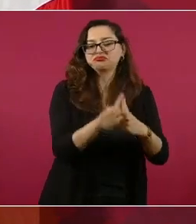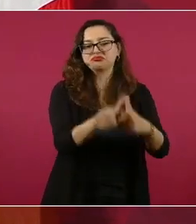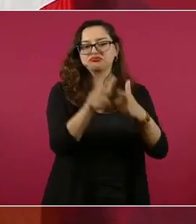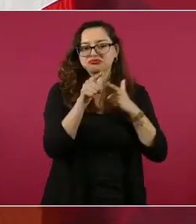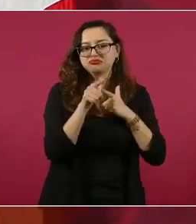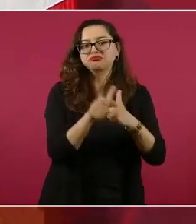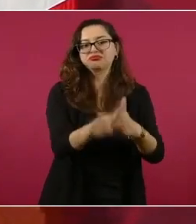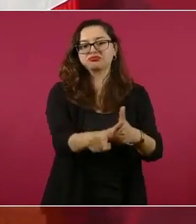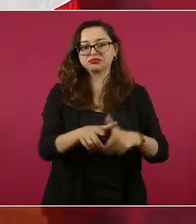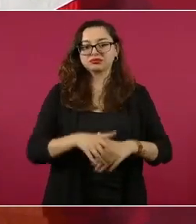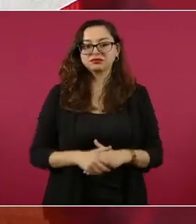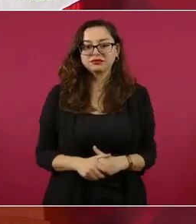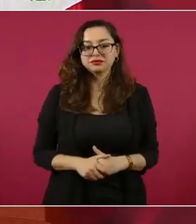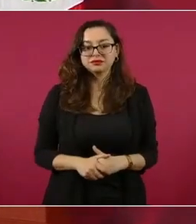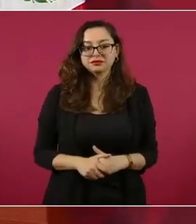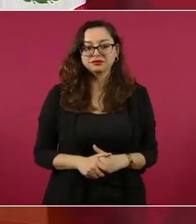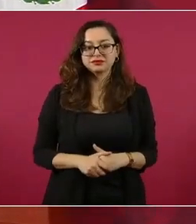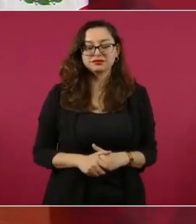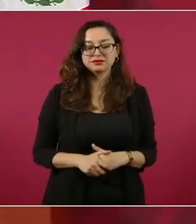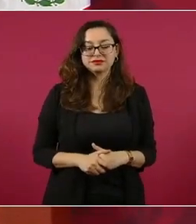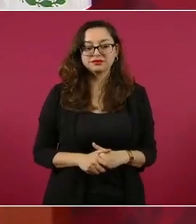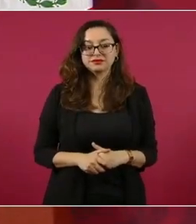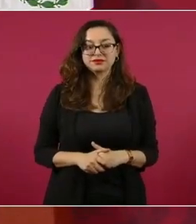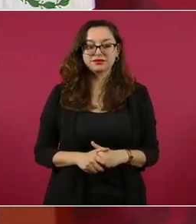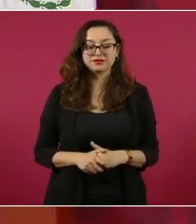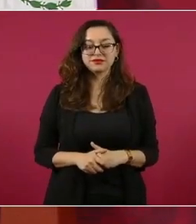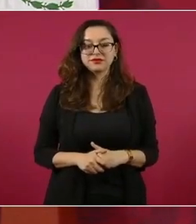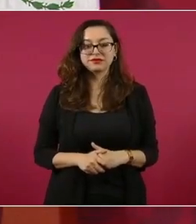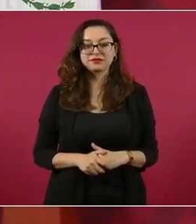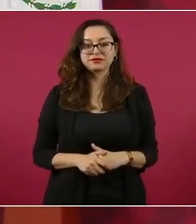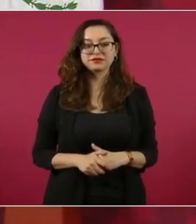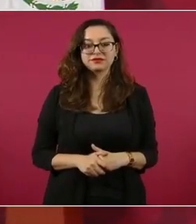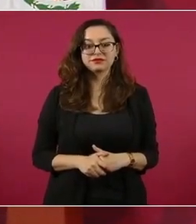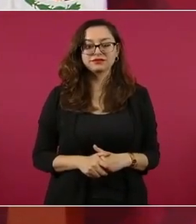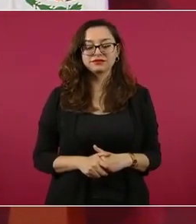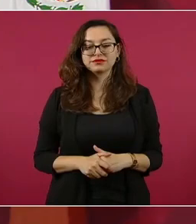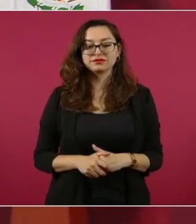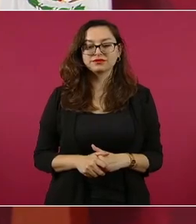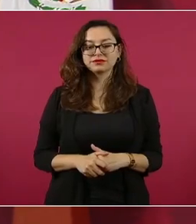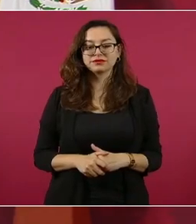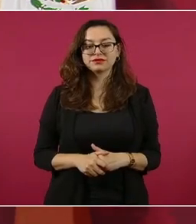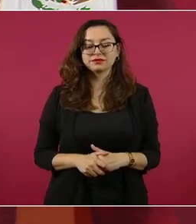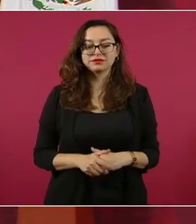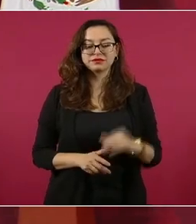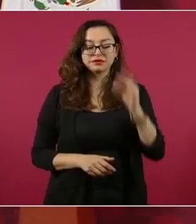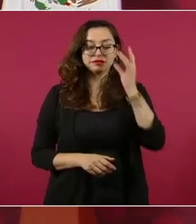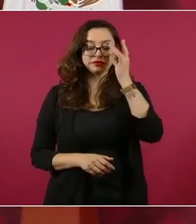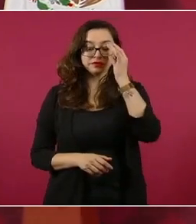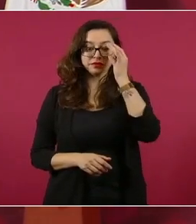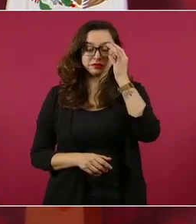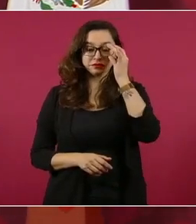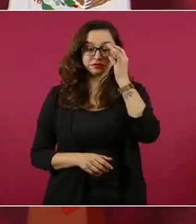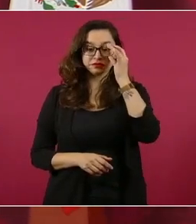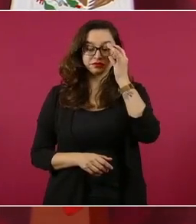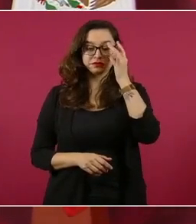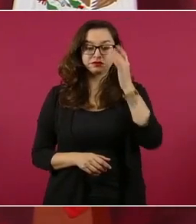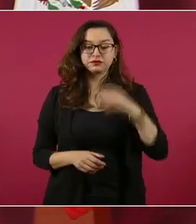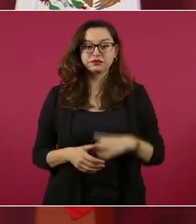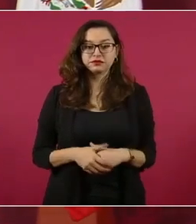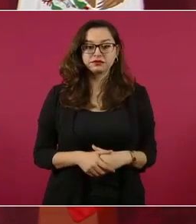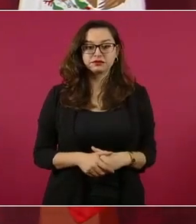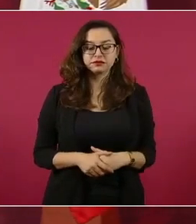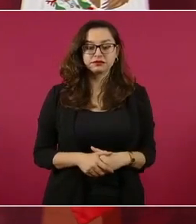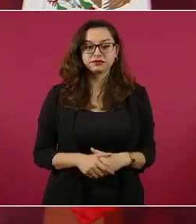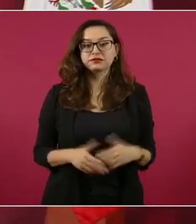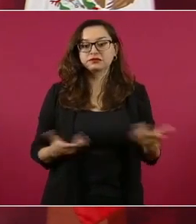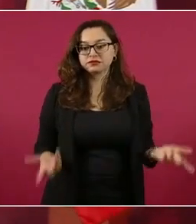Por segundo mes consecutivo, somos el primer